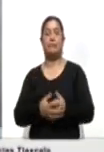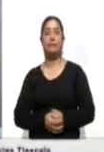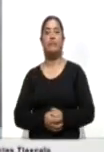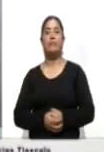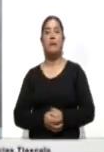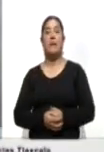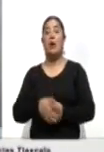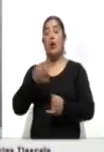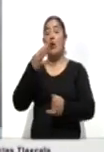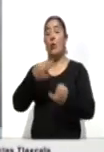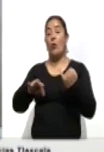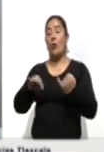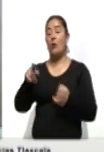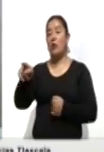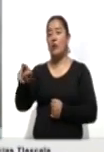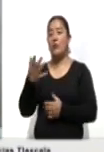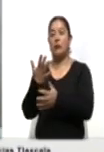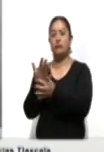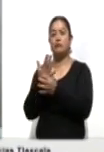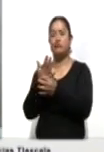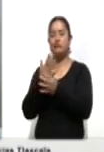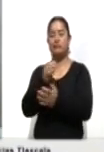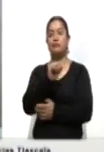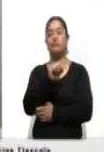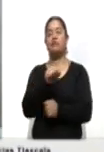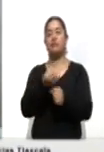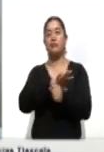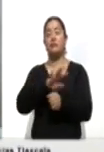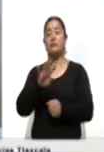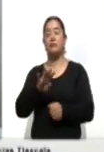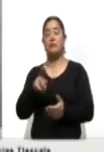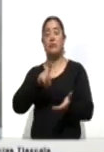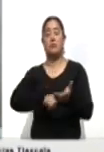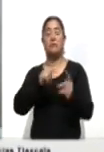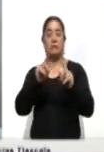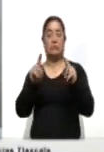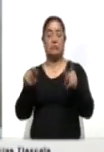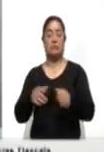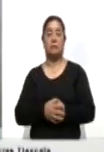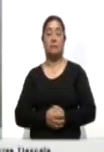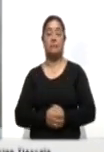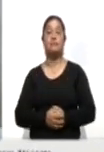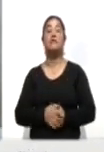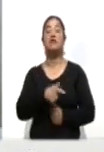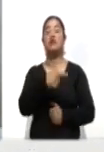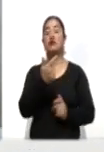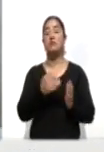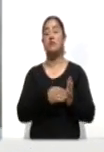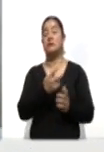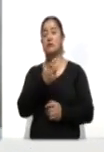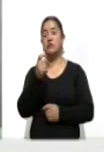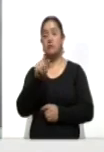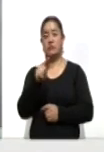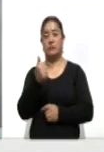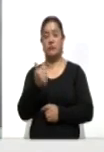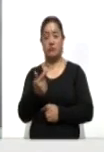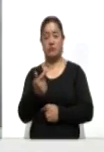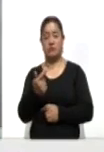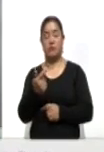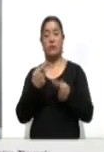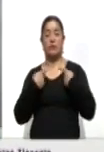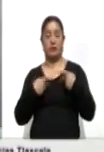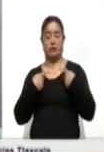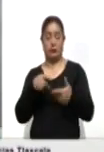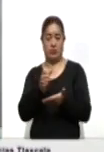cifras sobre la pandemia de COVID-19 aquí en la entidad y es que Tlaxcala registra ya 12.277 personas